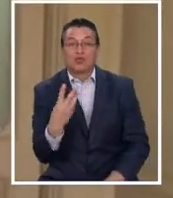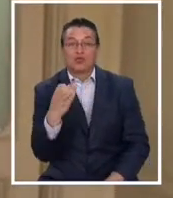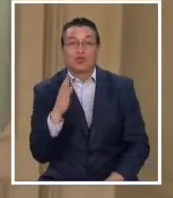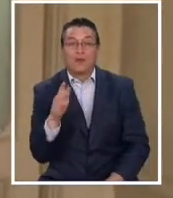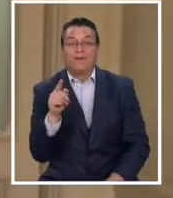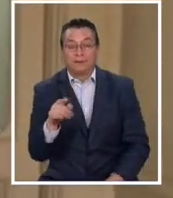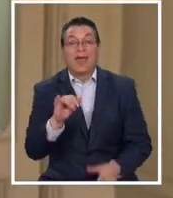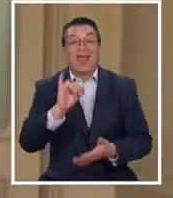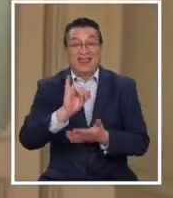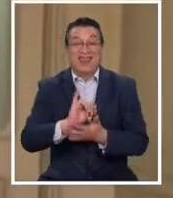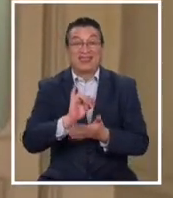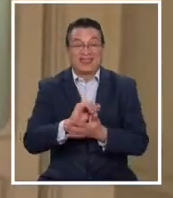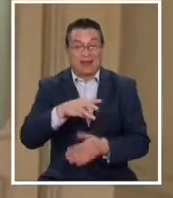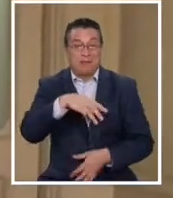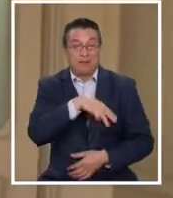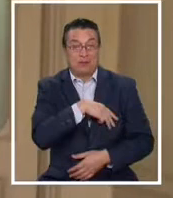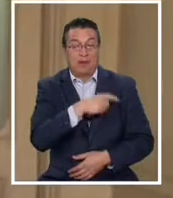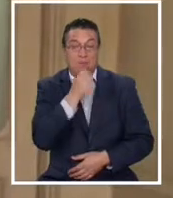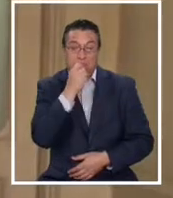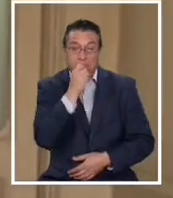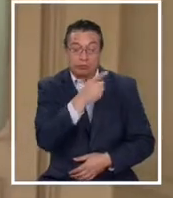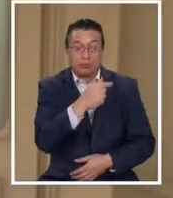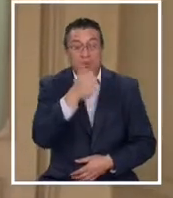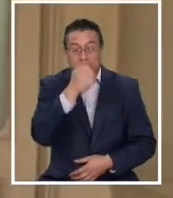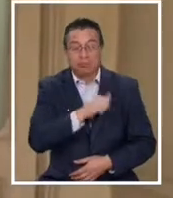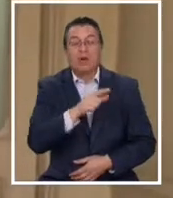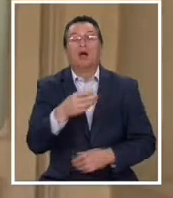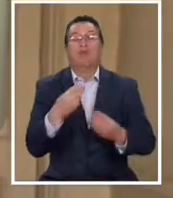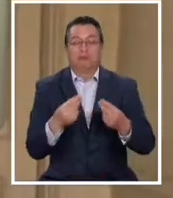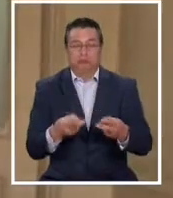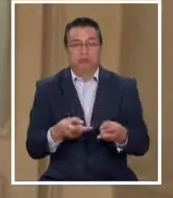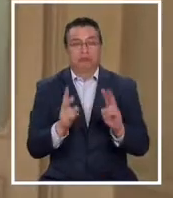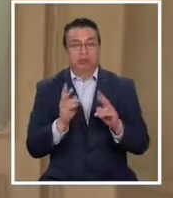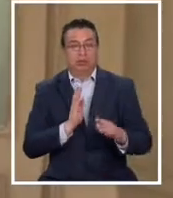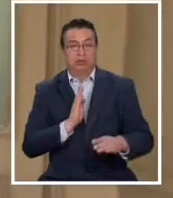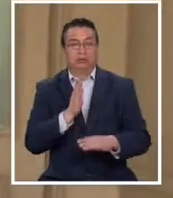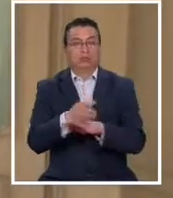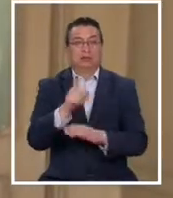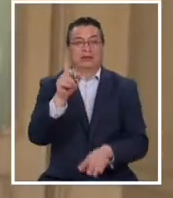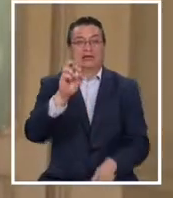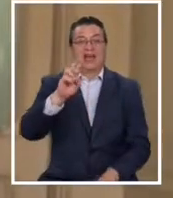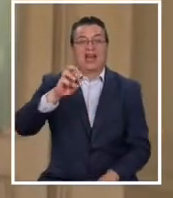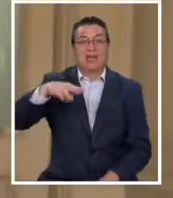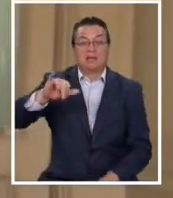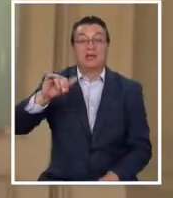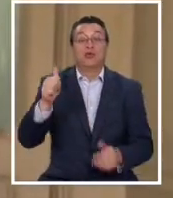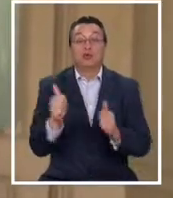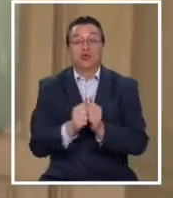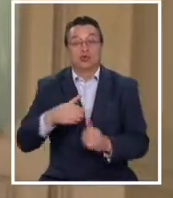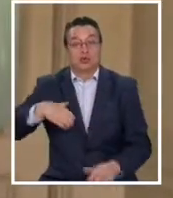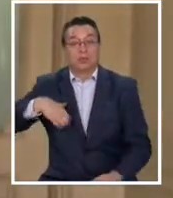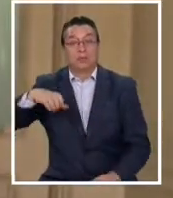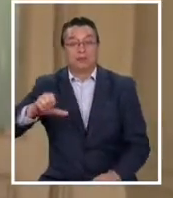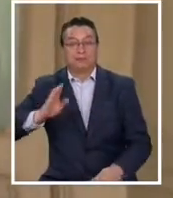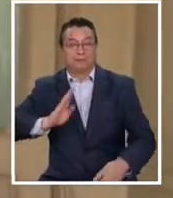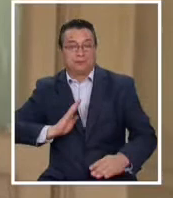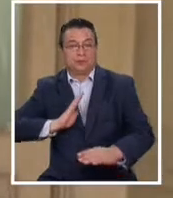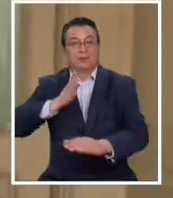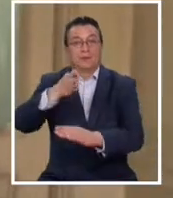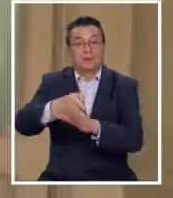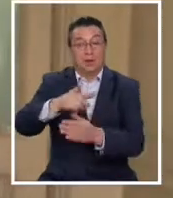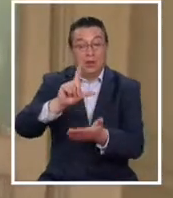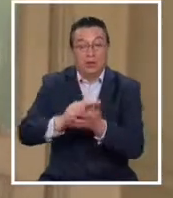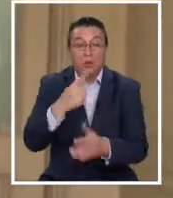página web de la Intendencia Metropolitana de estos hechos. Que permitió que la Seremia de Salud y la PDI pudieran ir al lugar